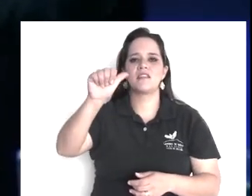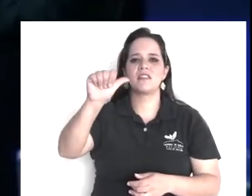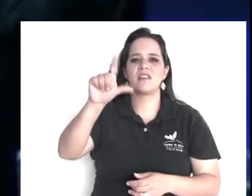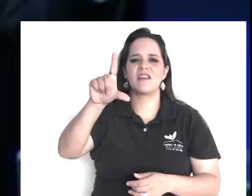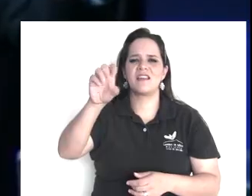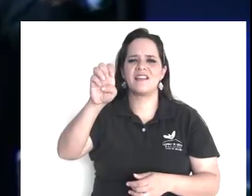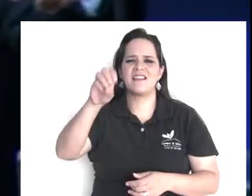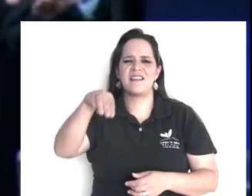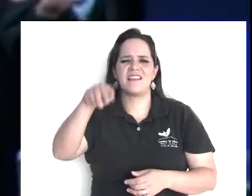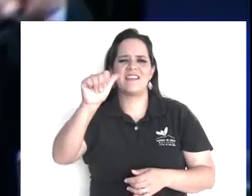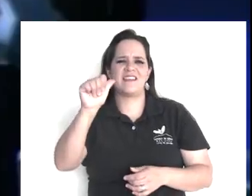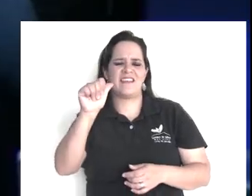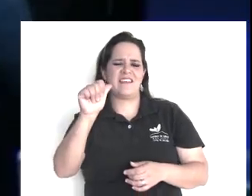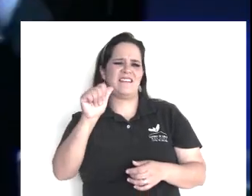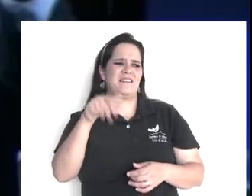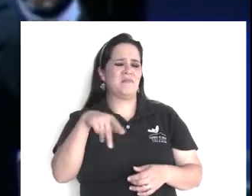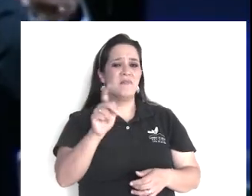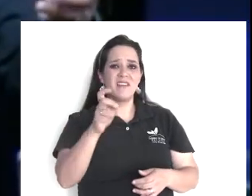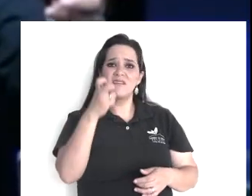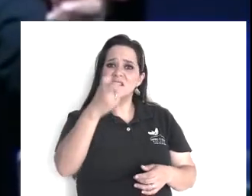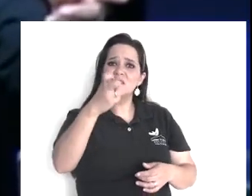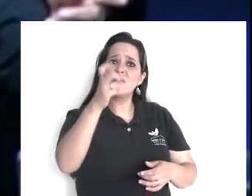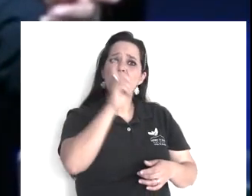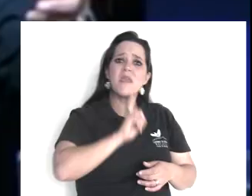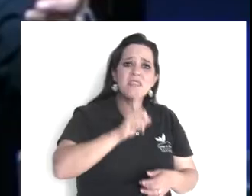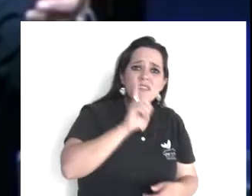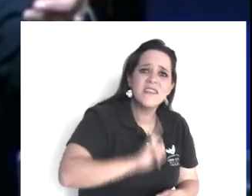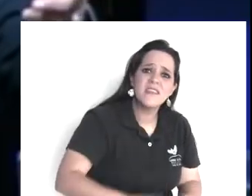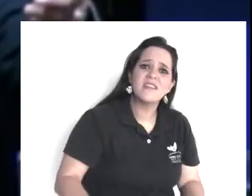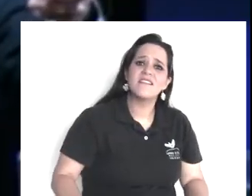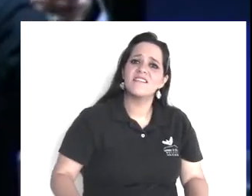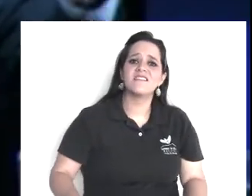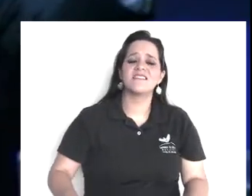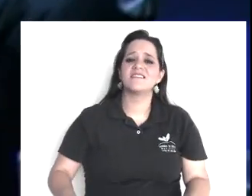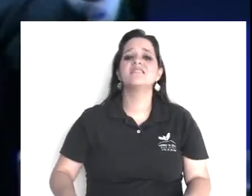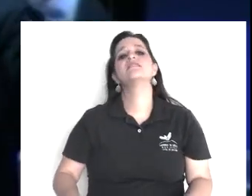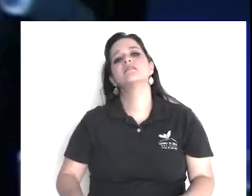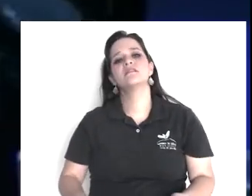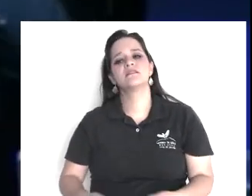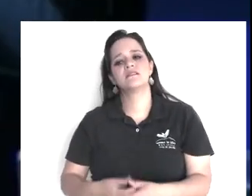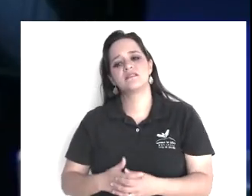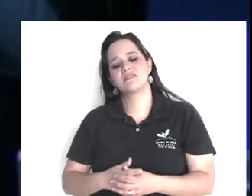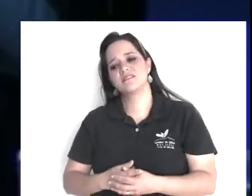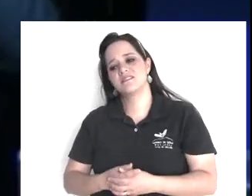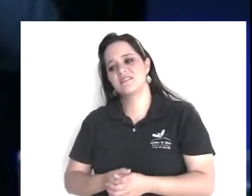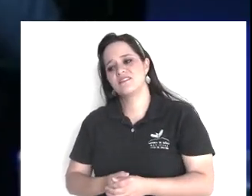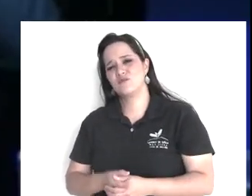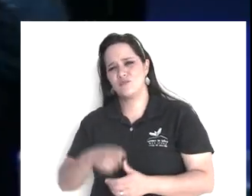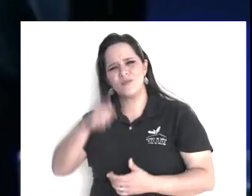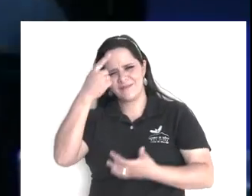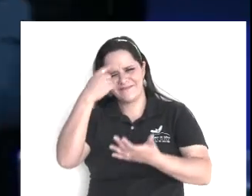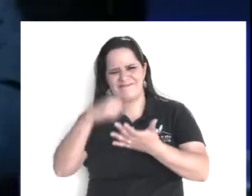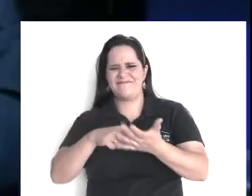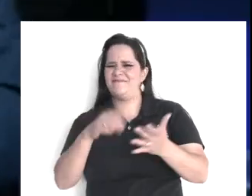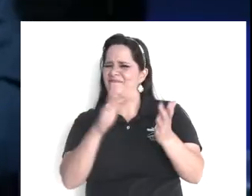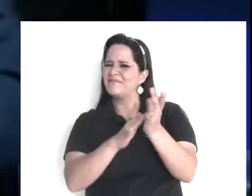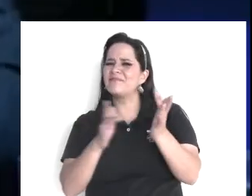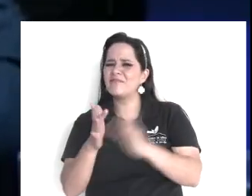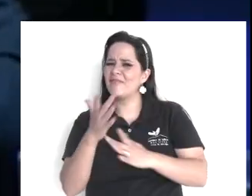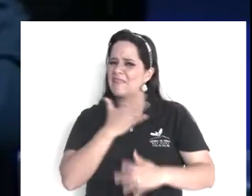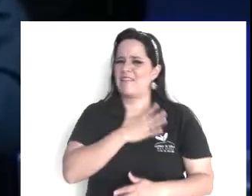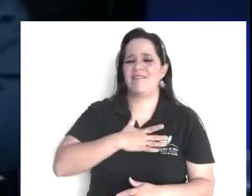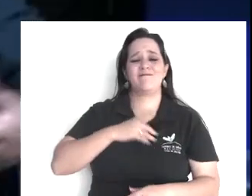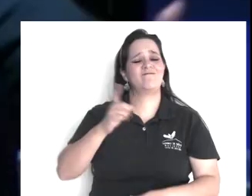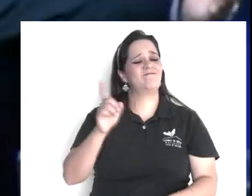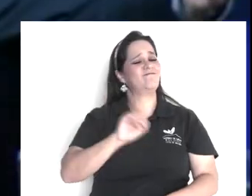ella, y quedó escrito, una mentira, dos mil años después,